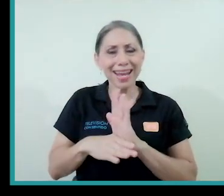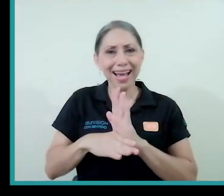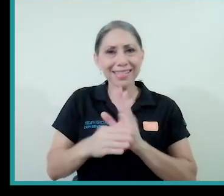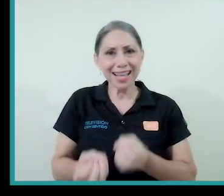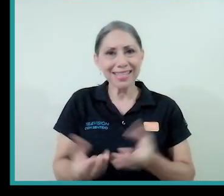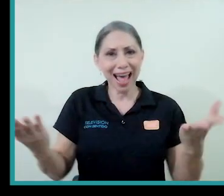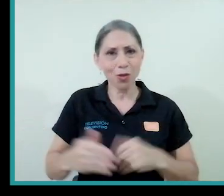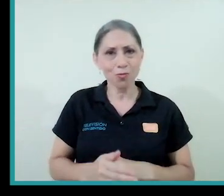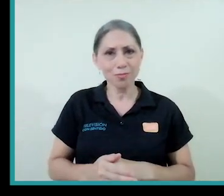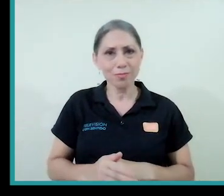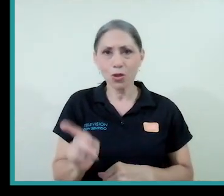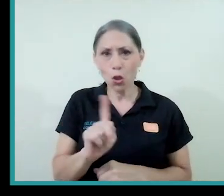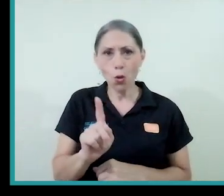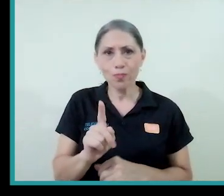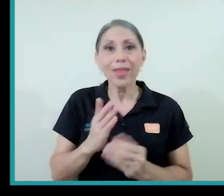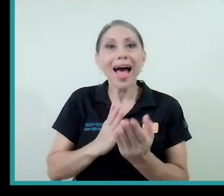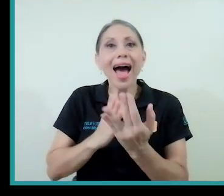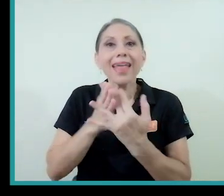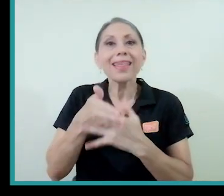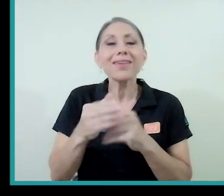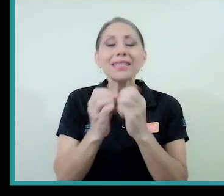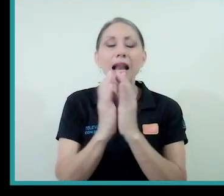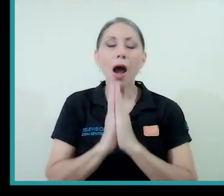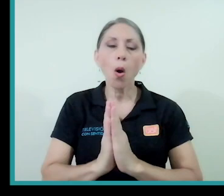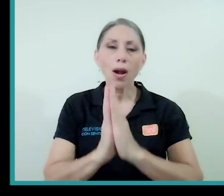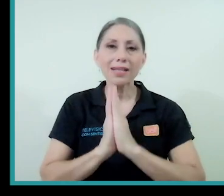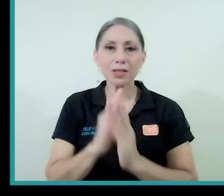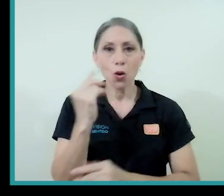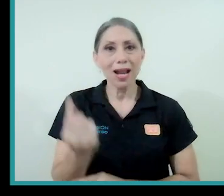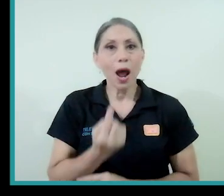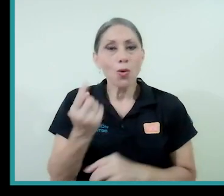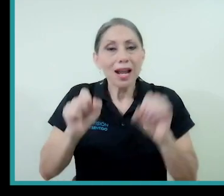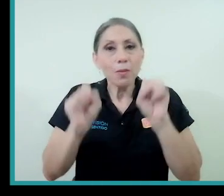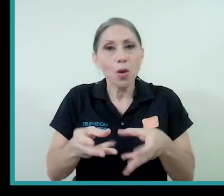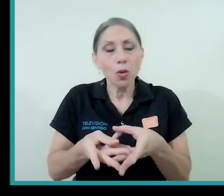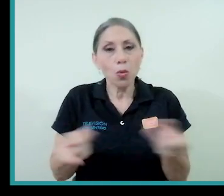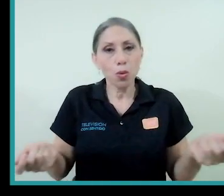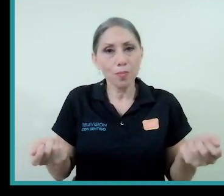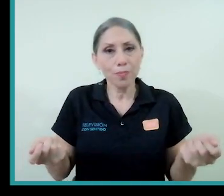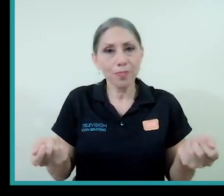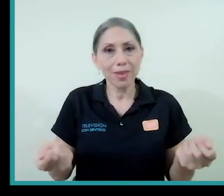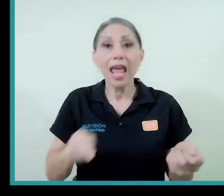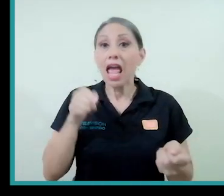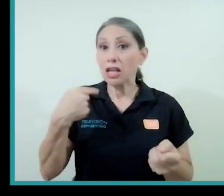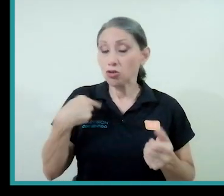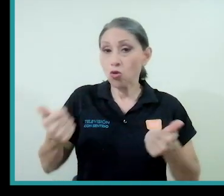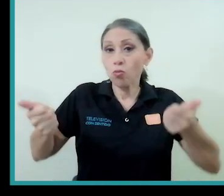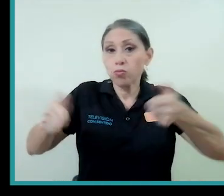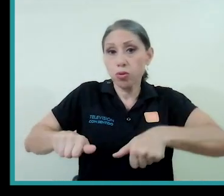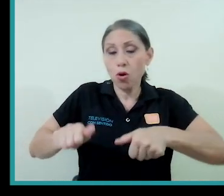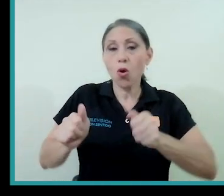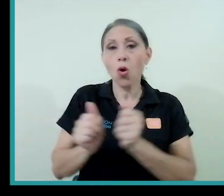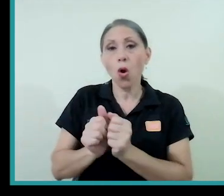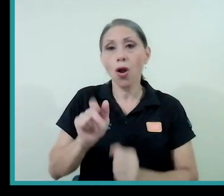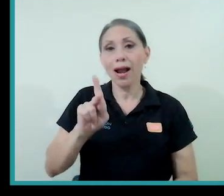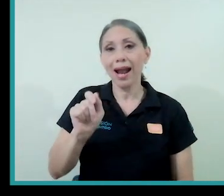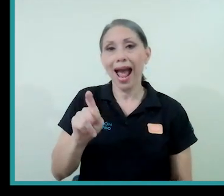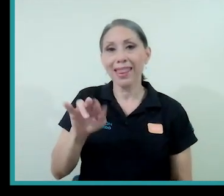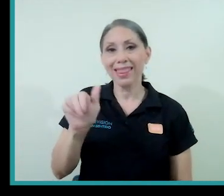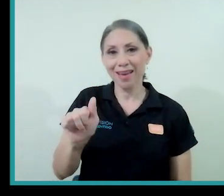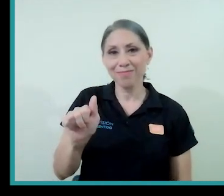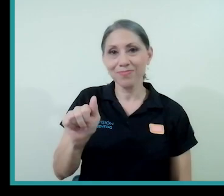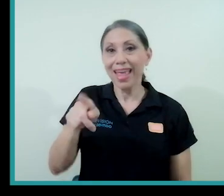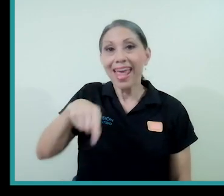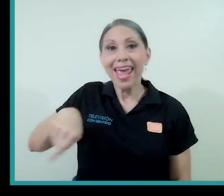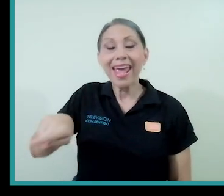la única que nos puede sacar de esto. Y en esto sí concuerdo con Katia. Son discursos que